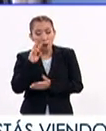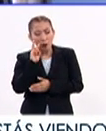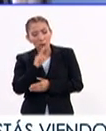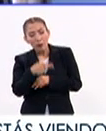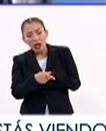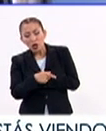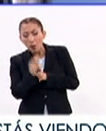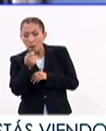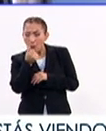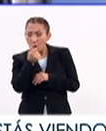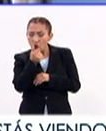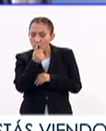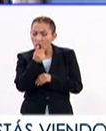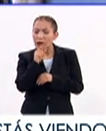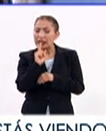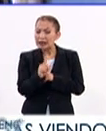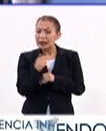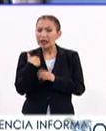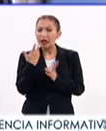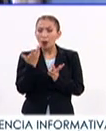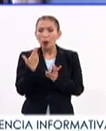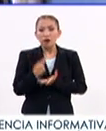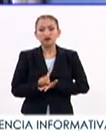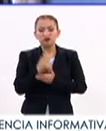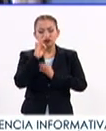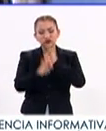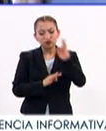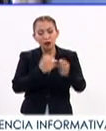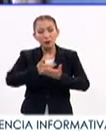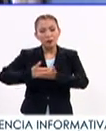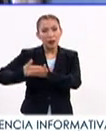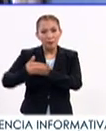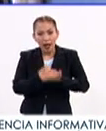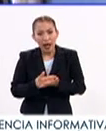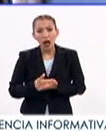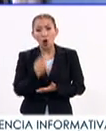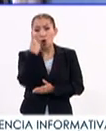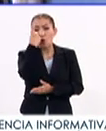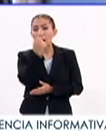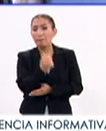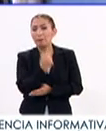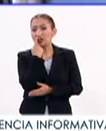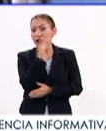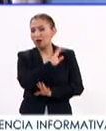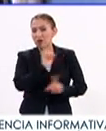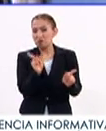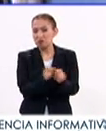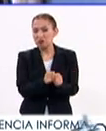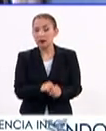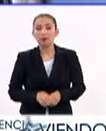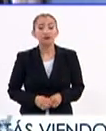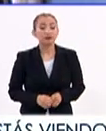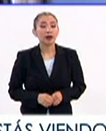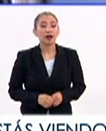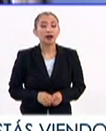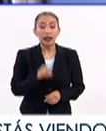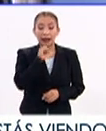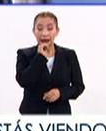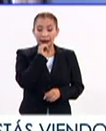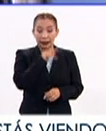riesgo y se va a dar una profilaxis en el bebé de un solo medicamento. También